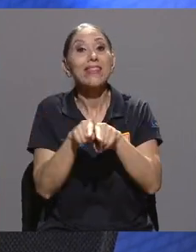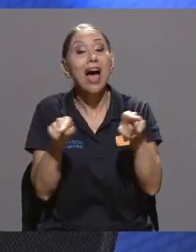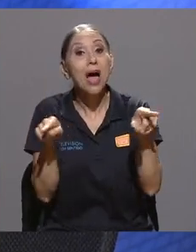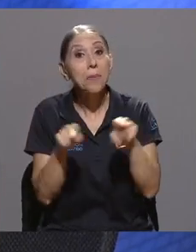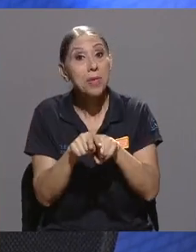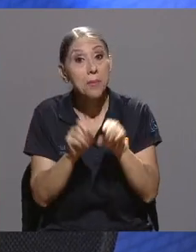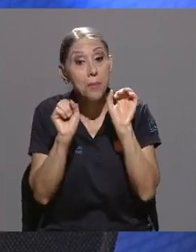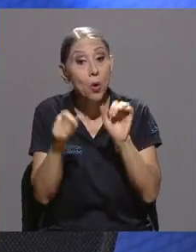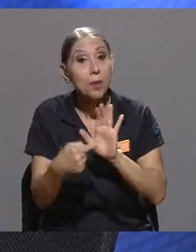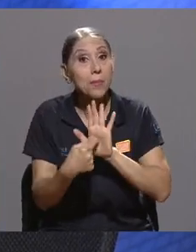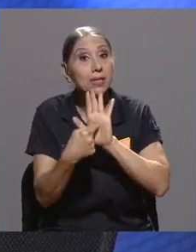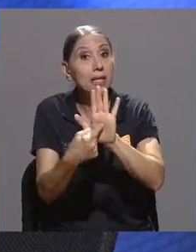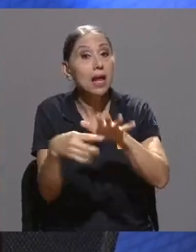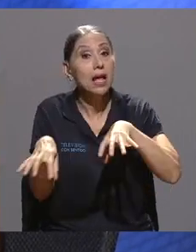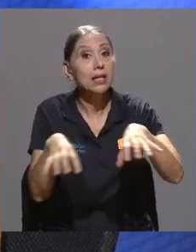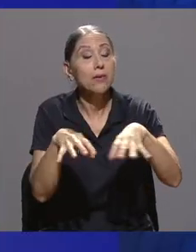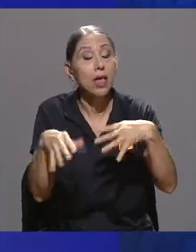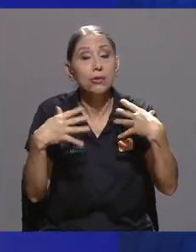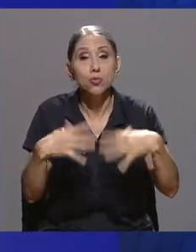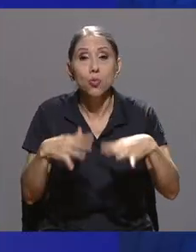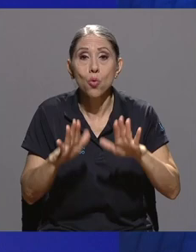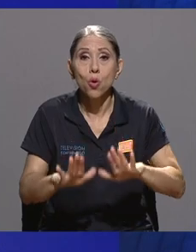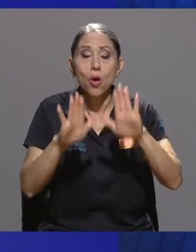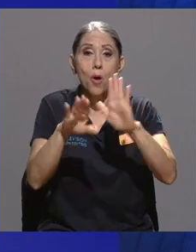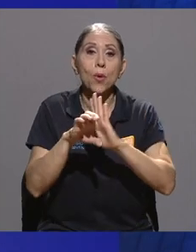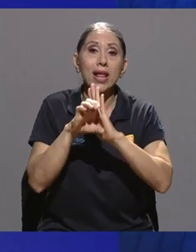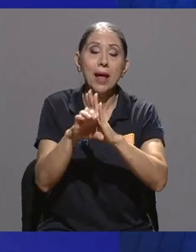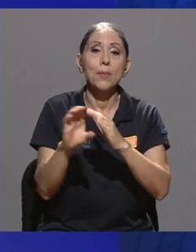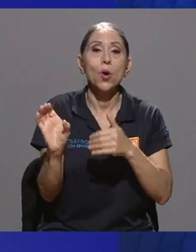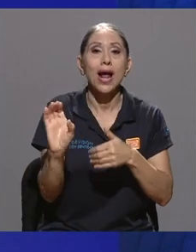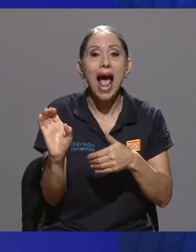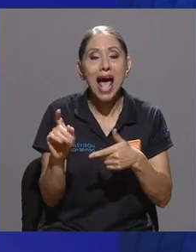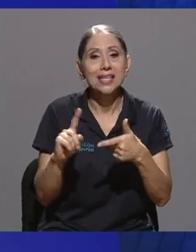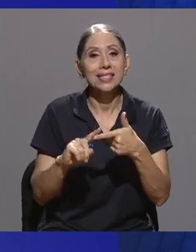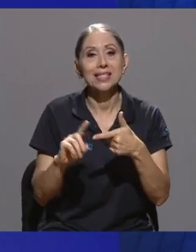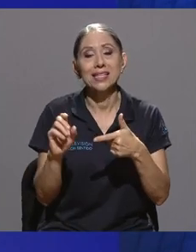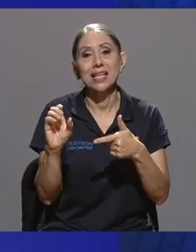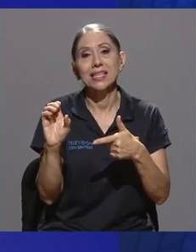festivales, como ha sido Cannes, como ha sido Sitges, ¿verdad?